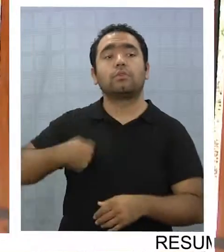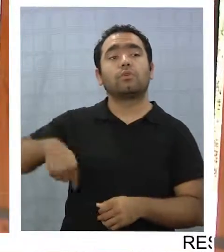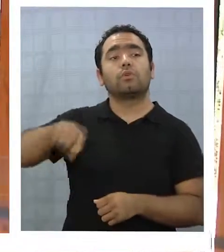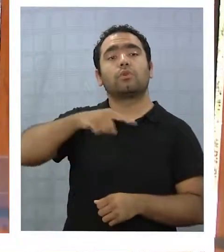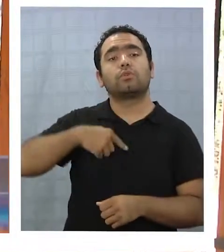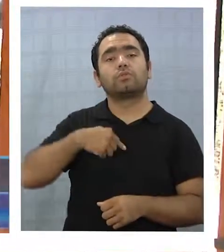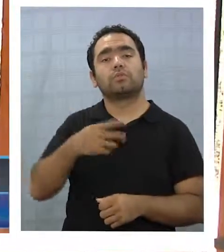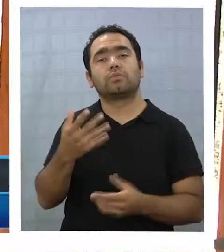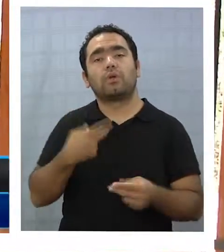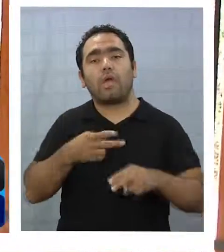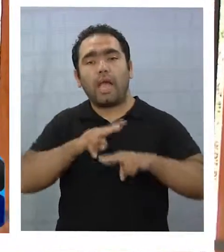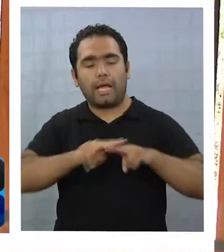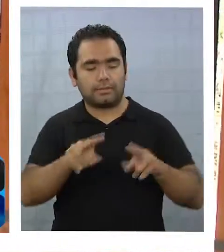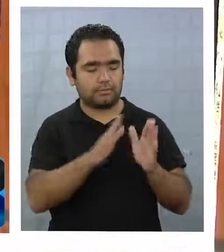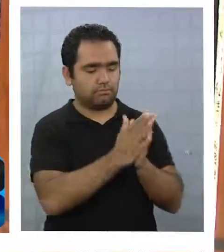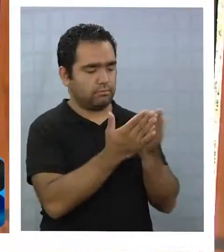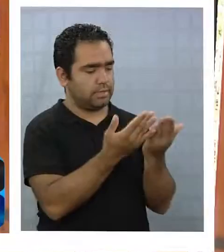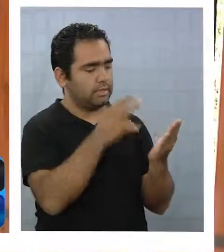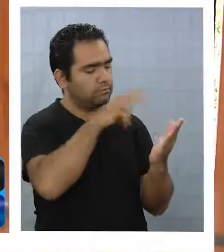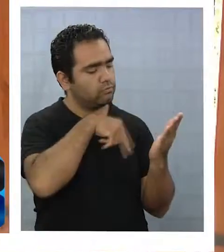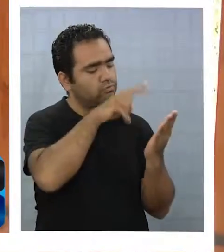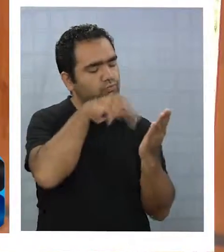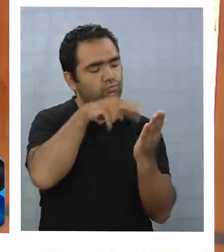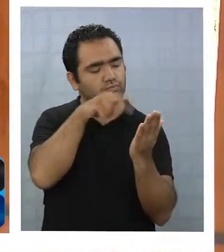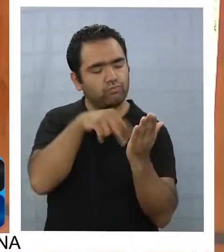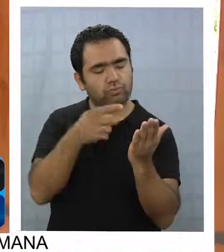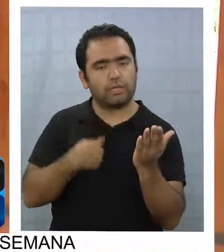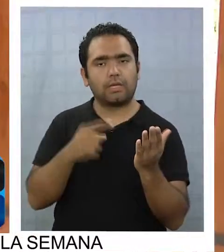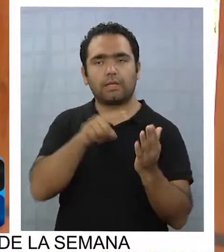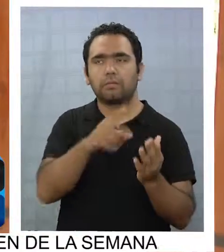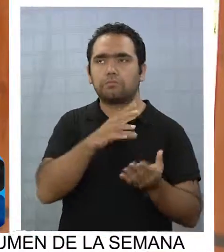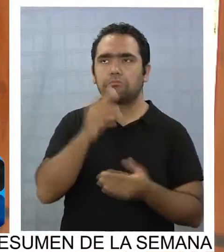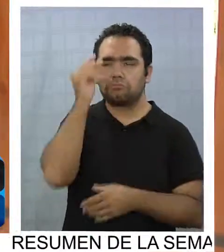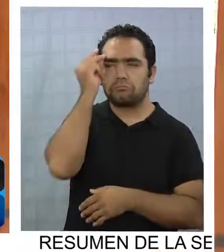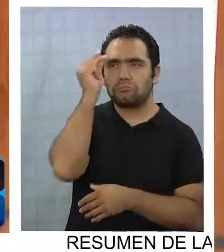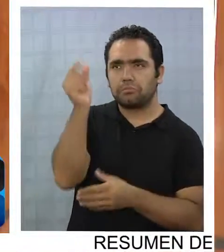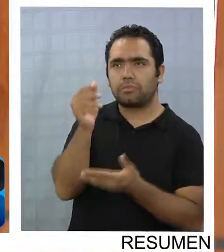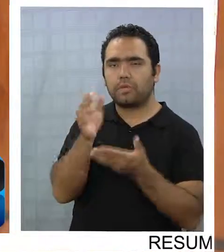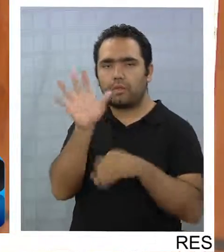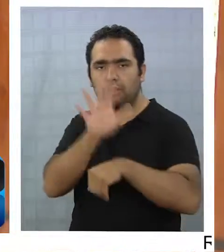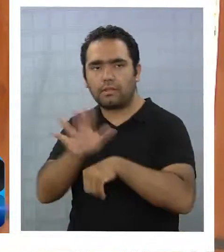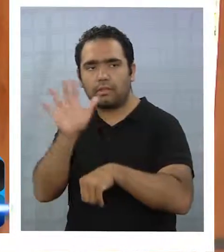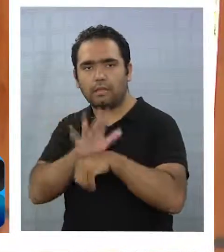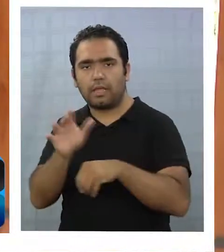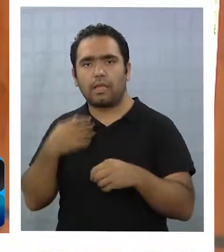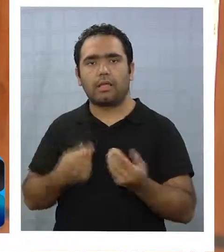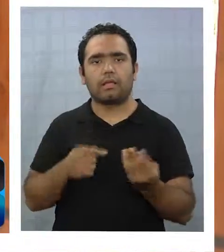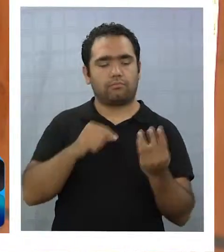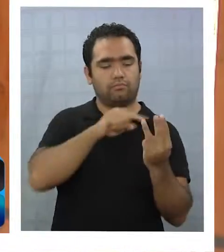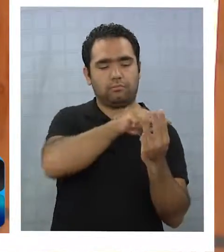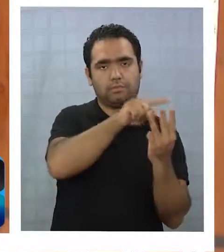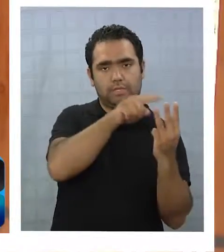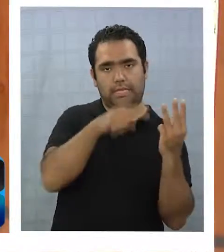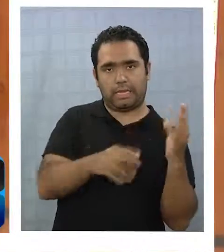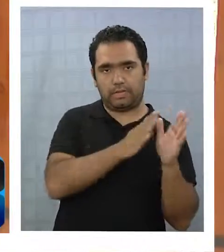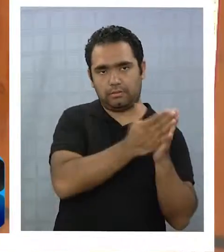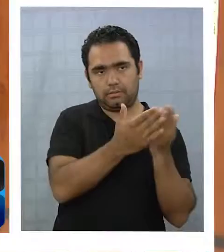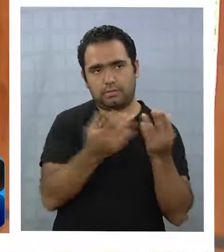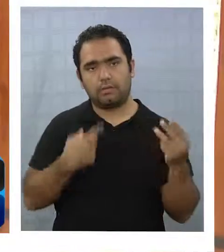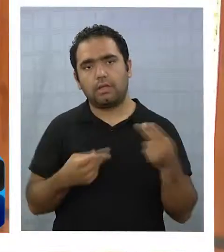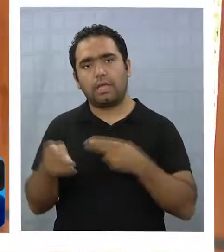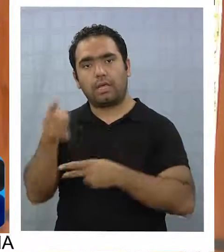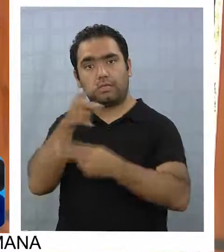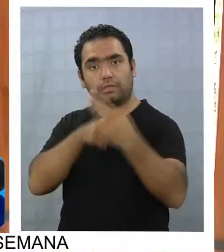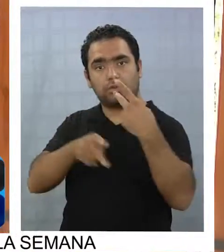de Edgar Allan Poe, que son Berenice, el corazón del ator y el gato negro. Los entrelazamos con una historia de unos